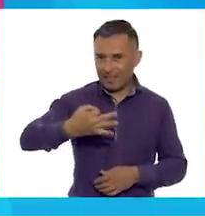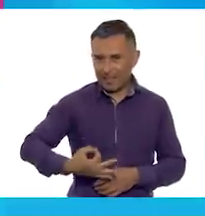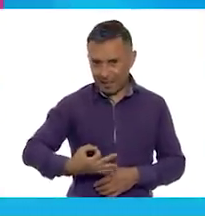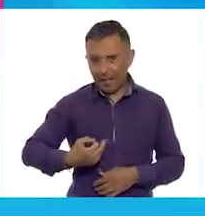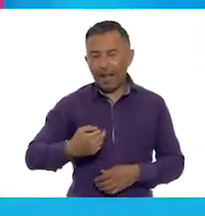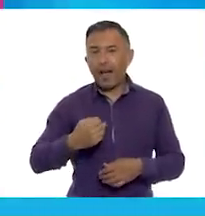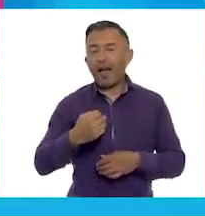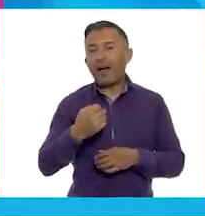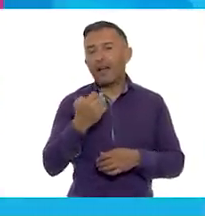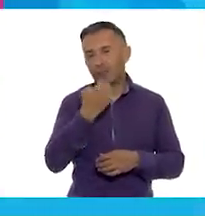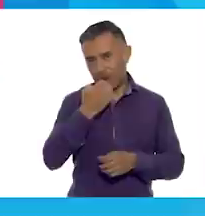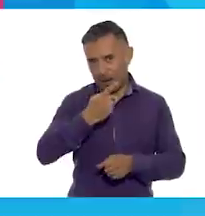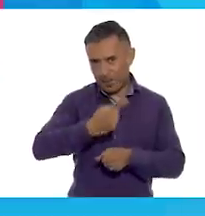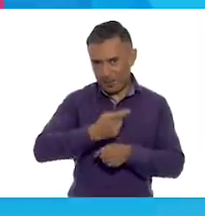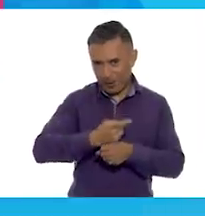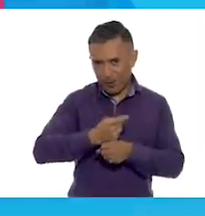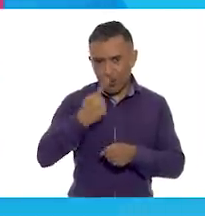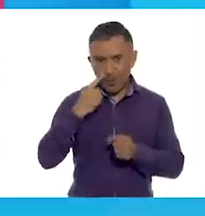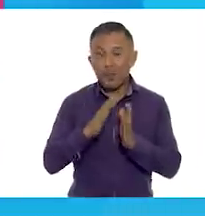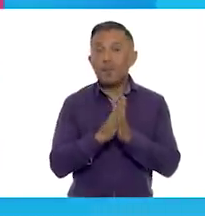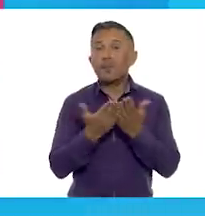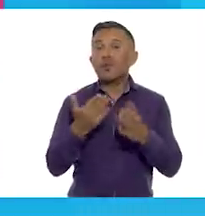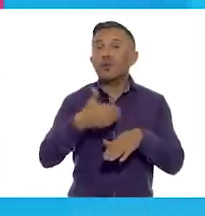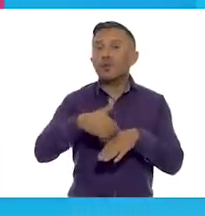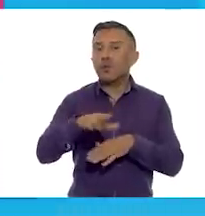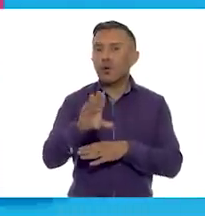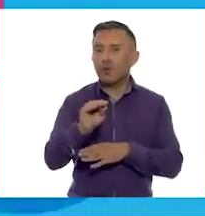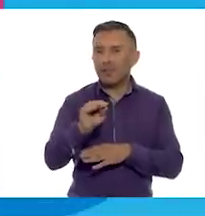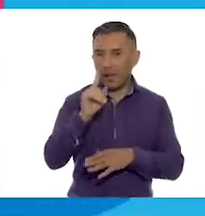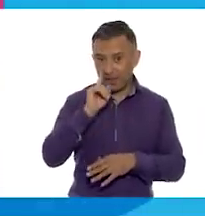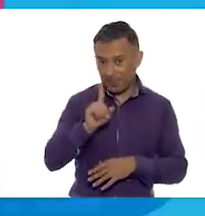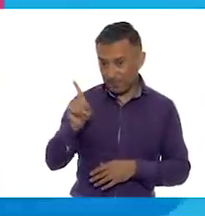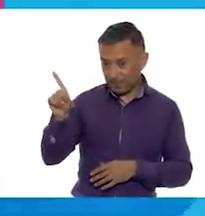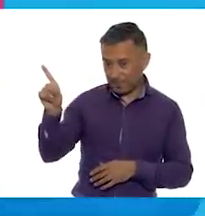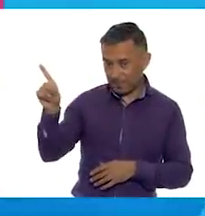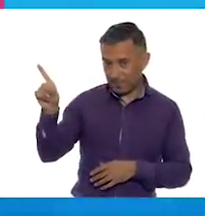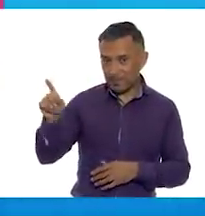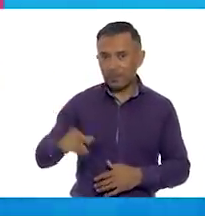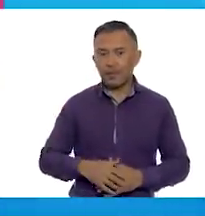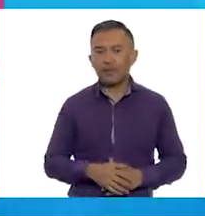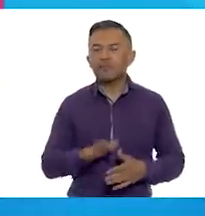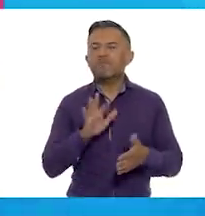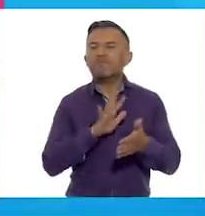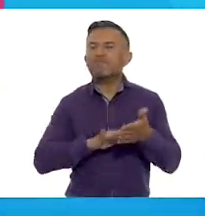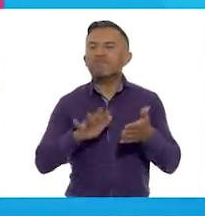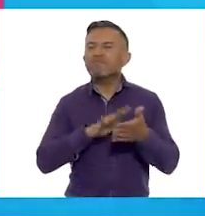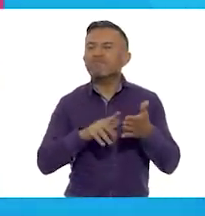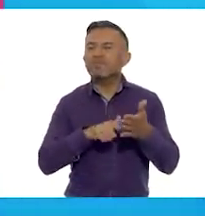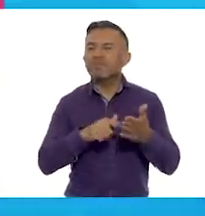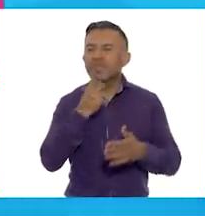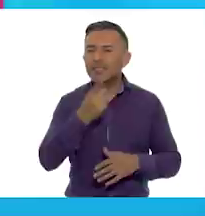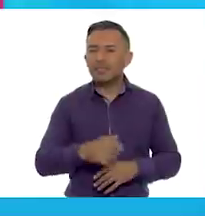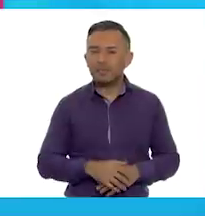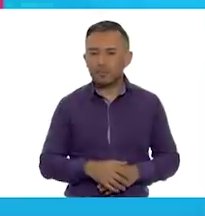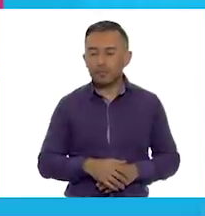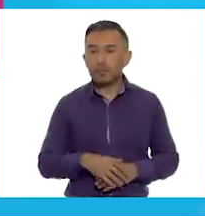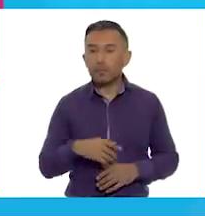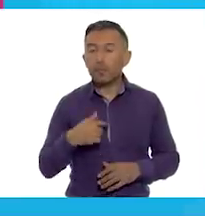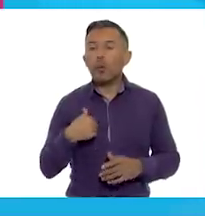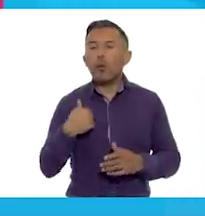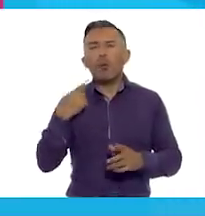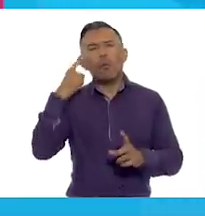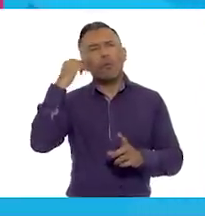Mire, maestro, ahí está, ahí la podemos ver. Dice, las propuestas en favor de la justicia